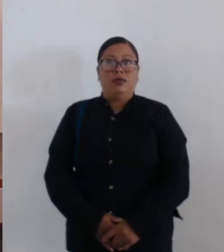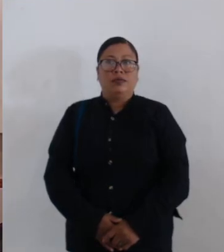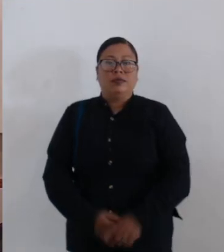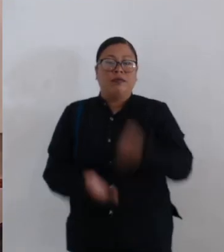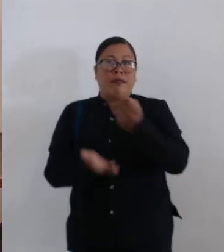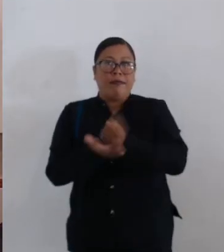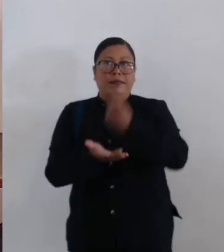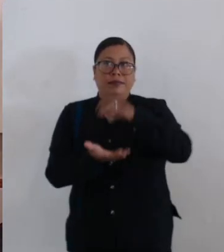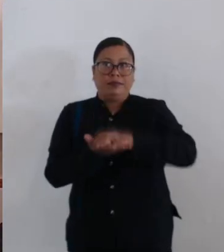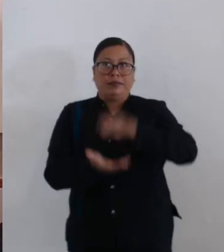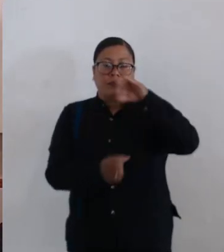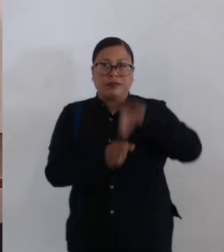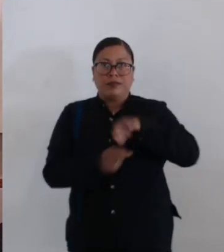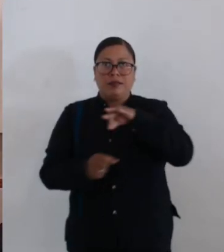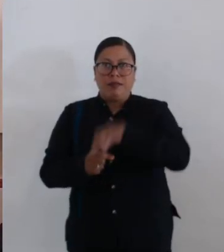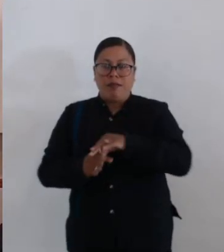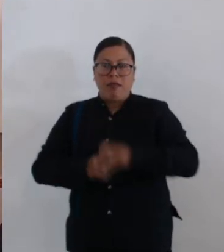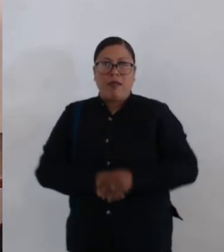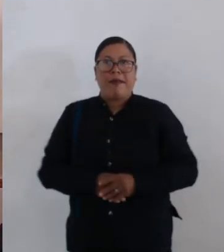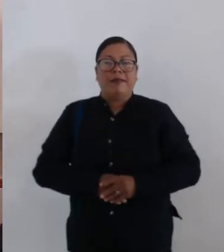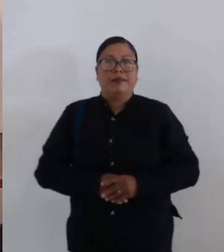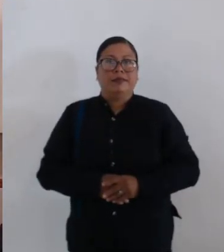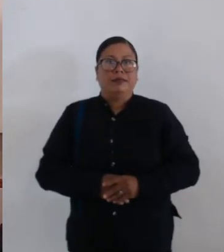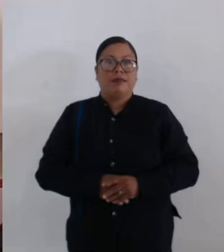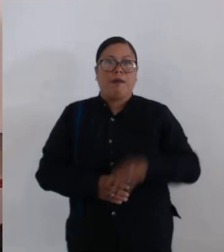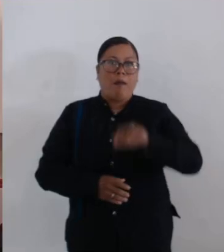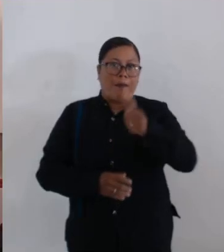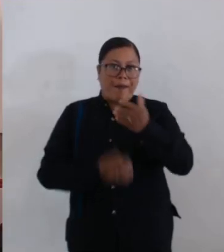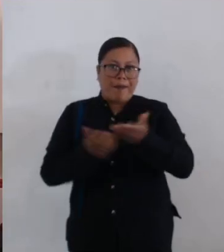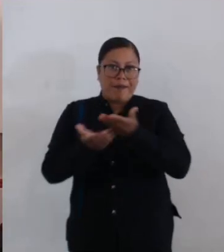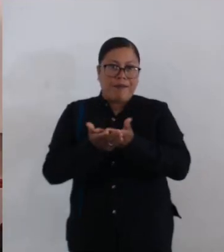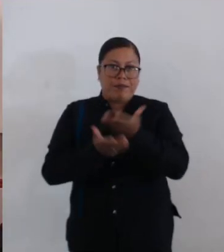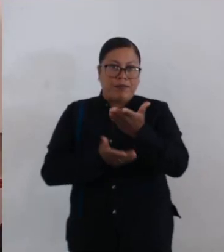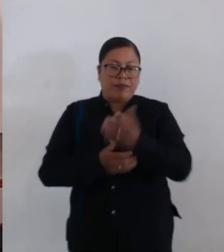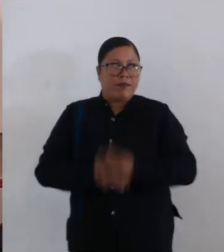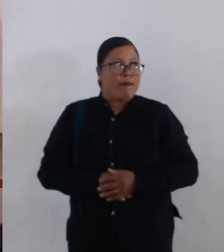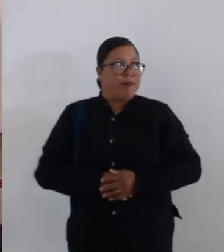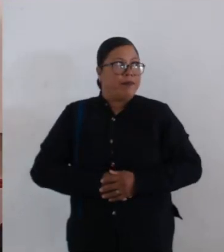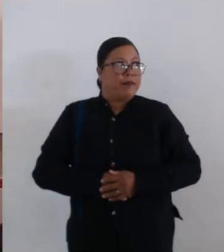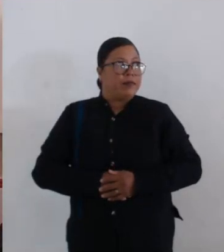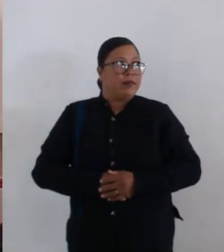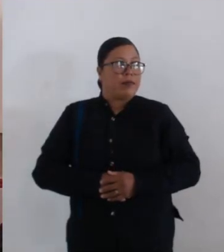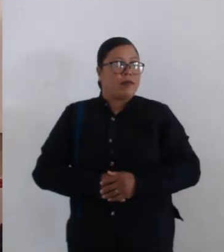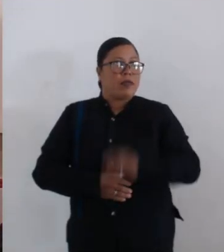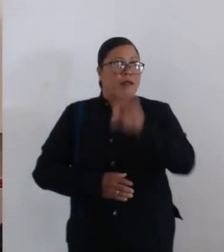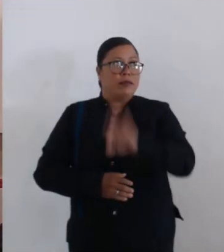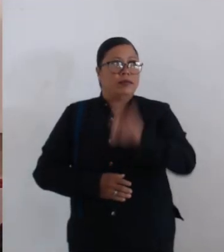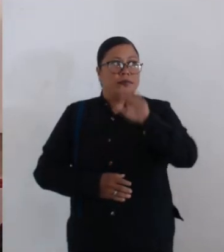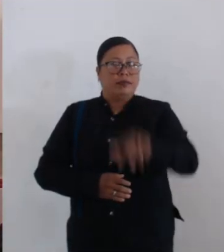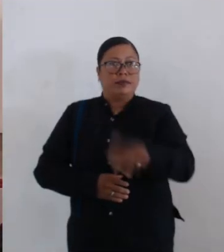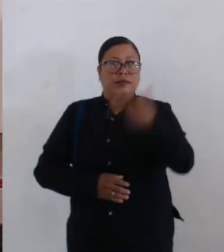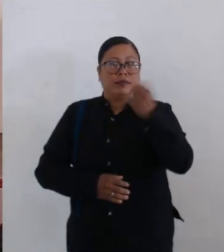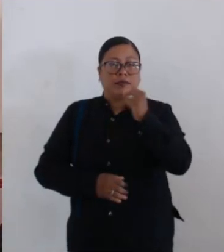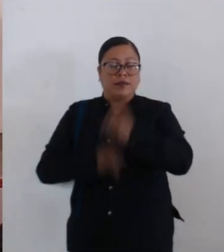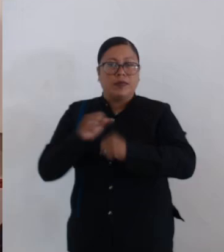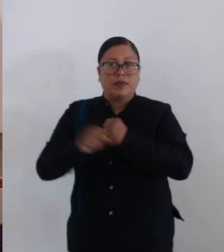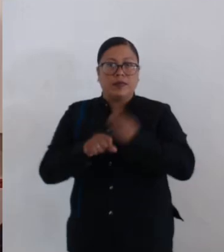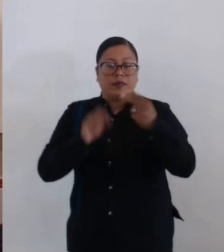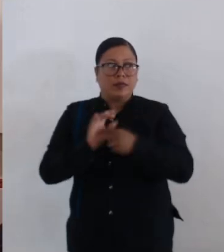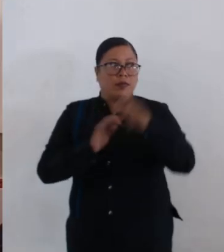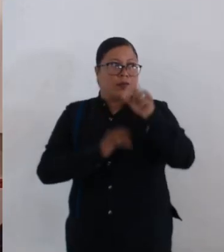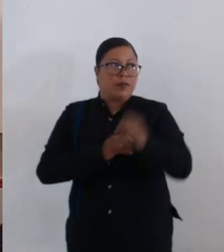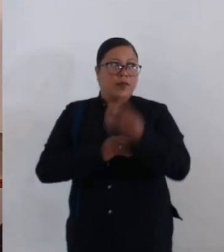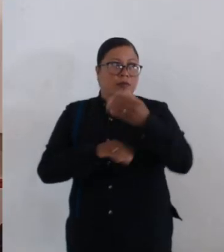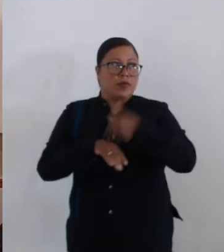Aprobado por unanimidad de los presentes. Gracias. De cuenta con el siguiente dictamen. Con su permiso. Dictamen de fecha 13 de septiembre de 2024,